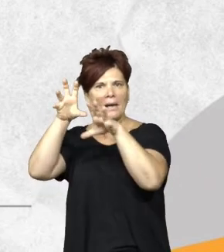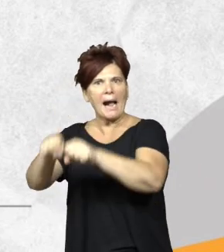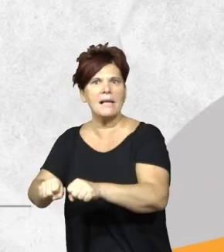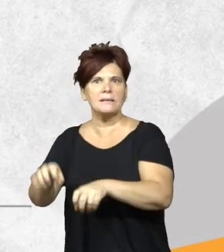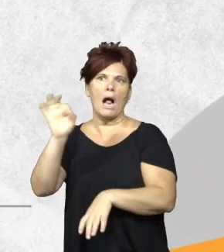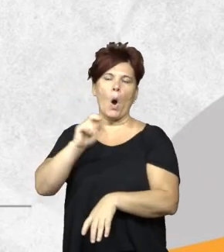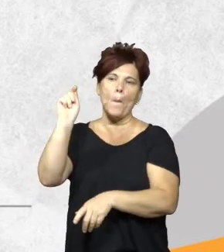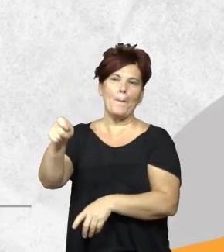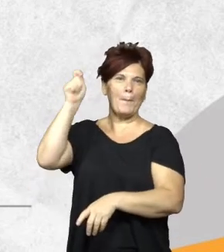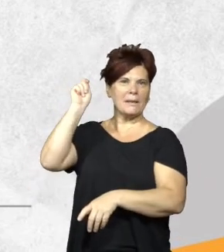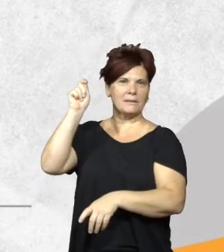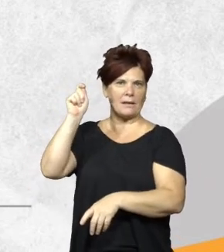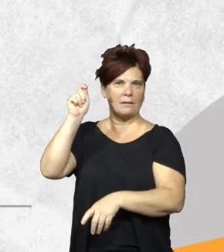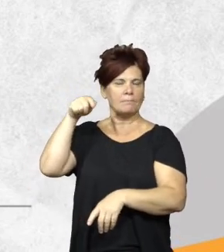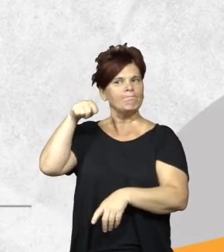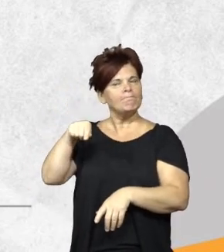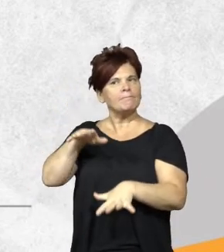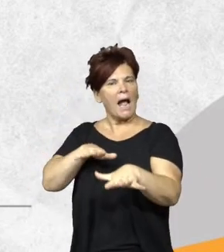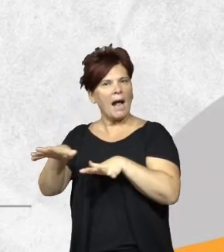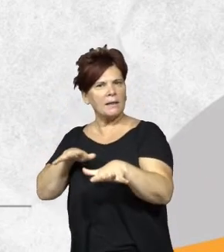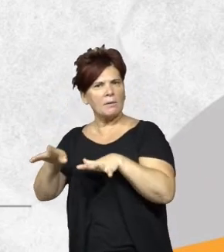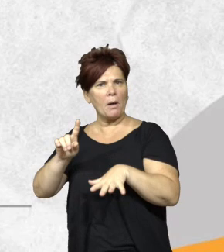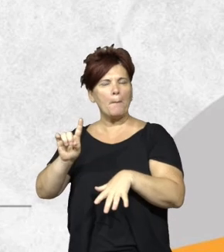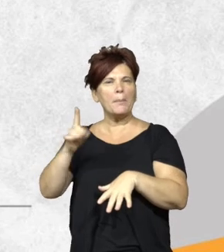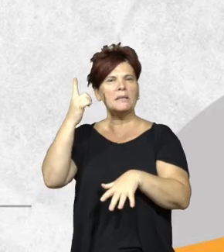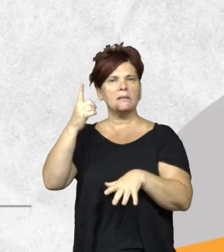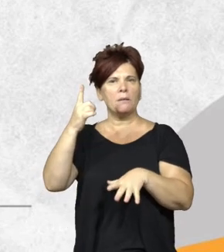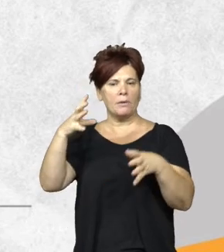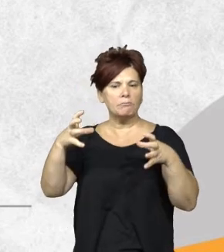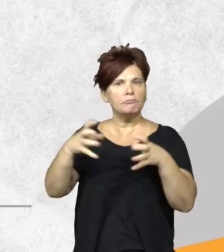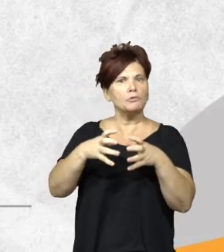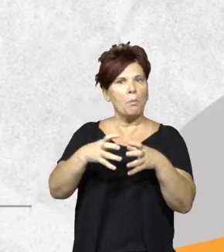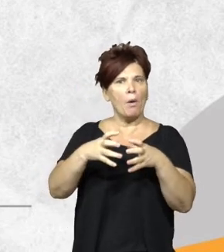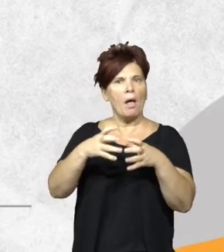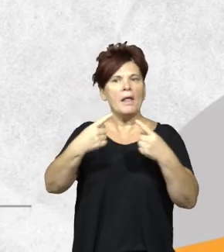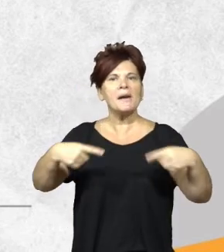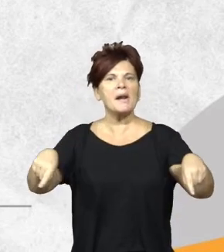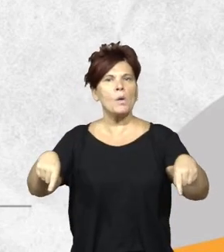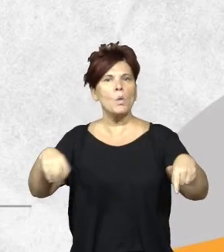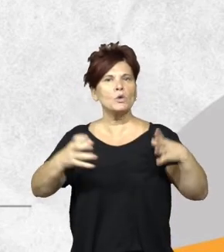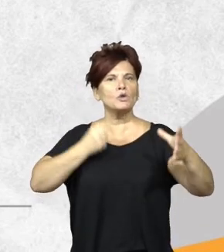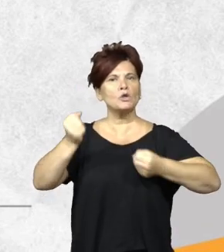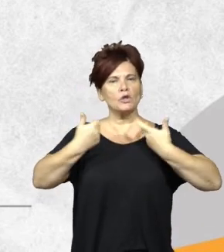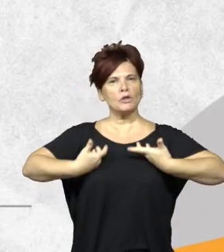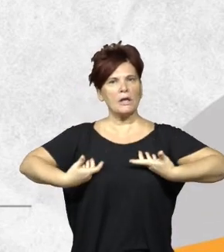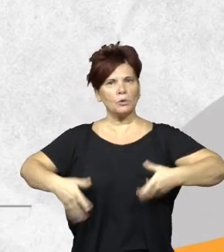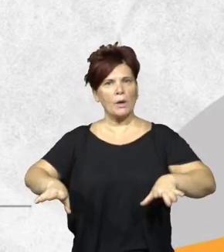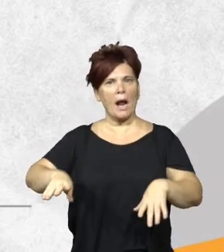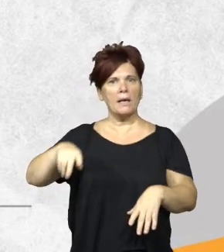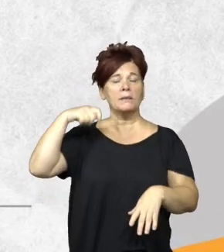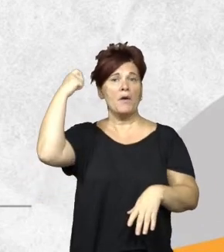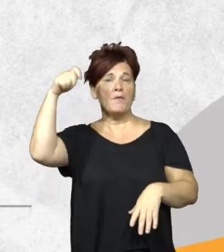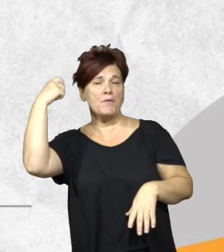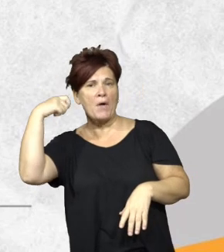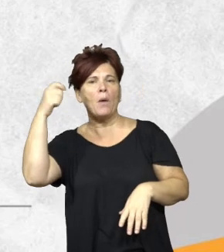actividad de caza y pesca que en principio lo llevó a cabo una dirección de recursos naturales y de fauna donde cuando se